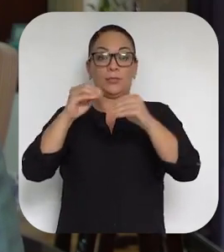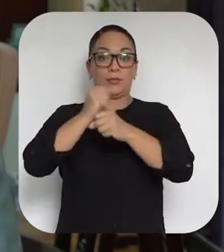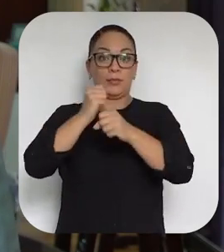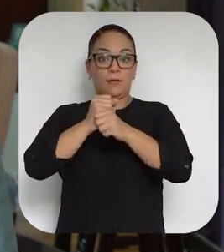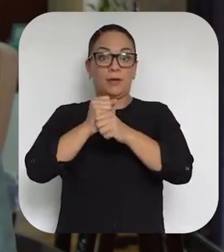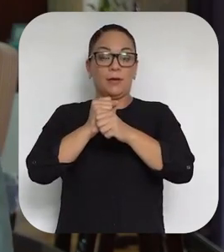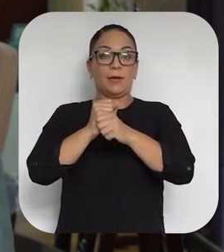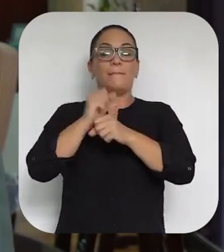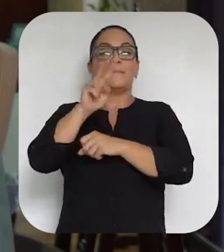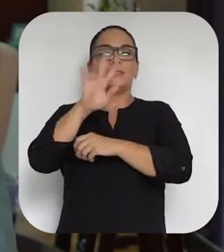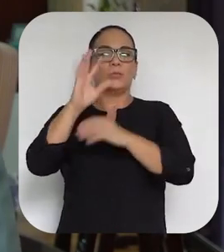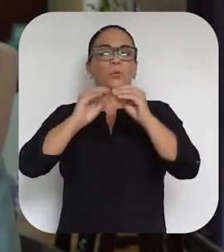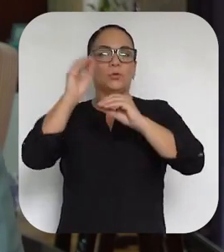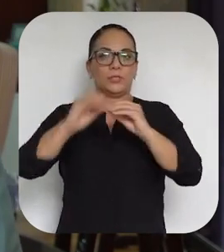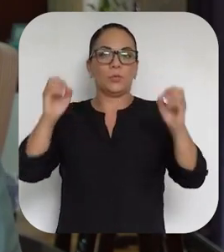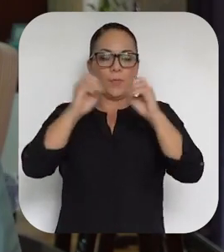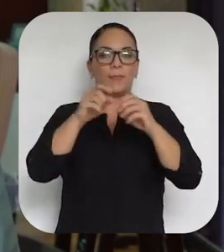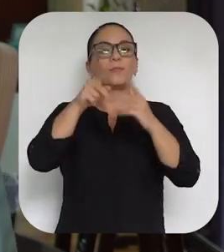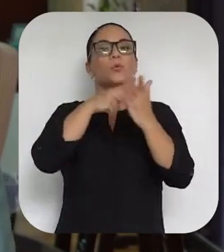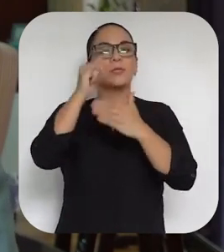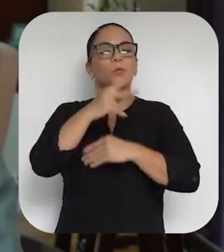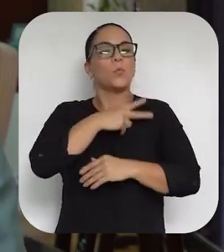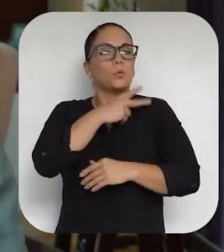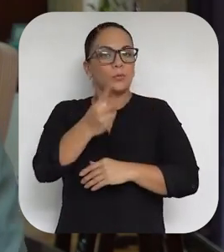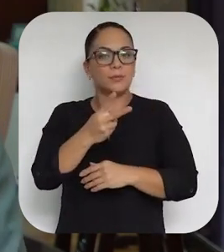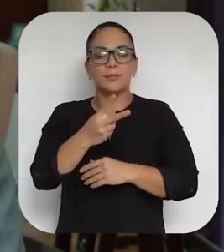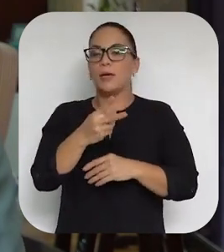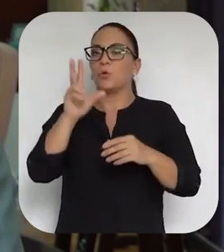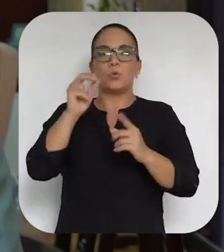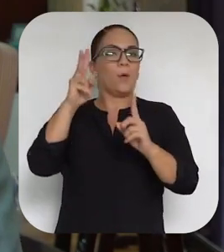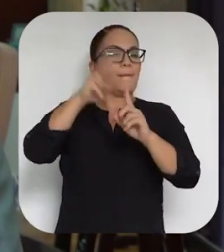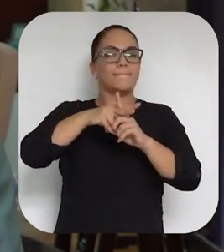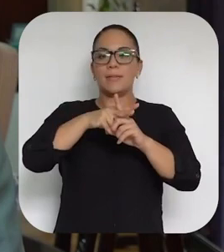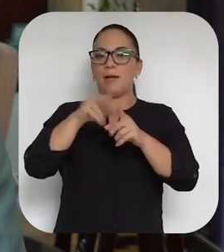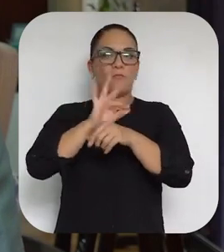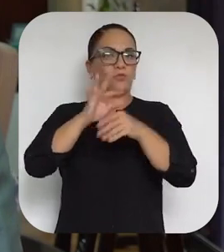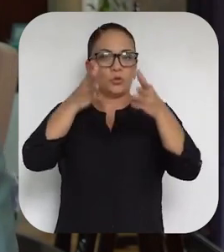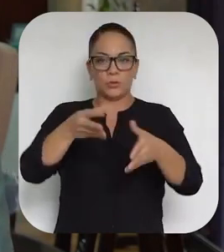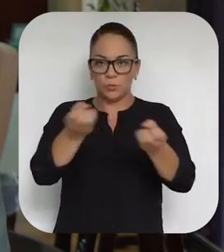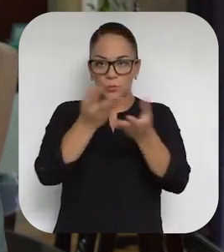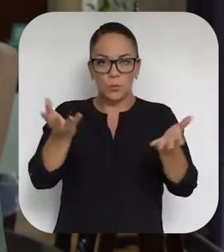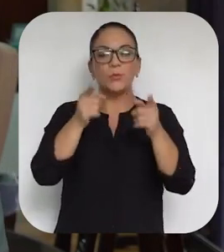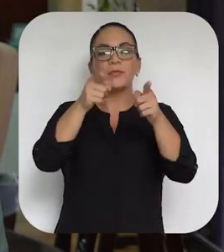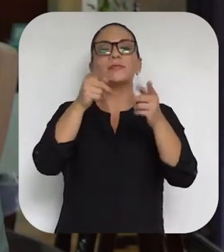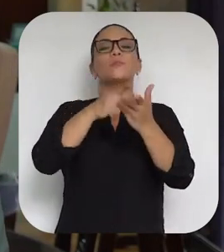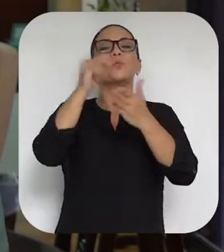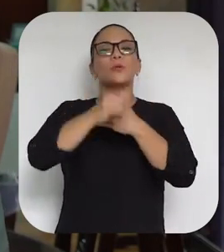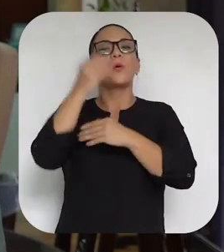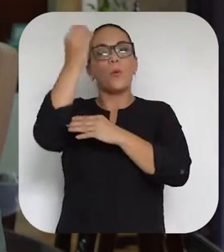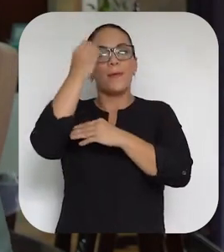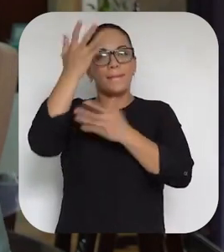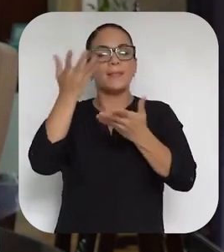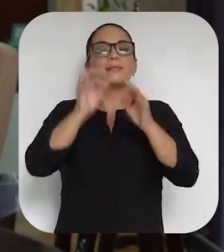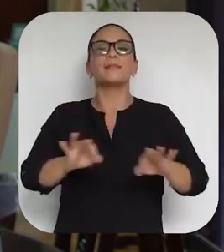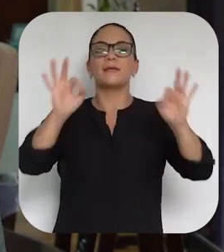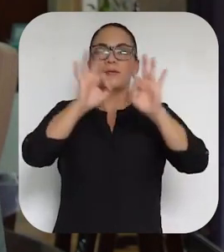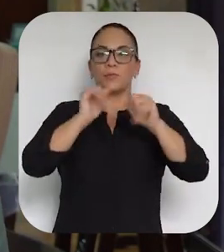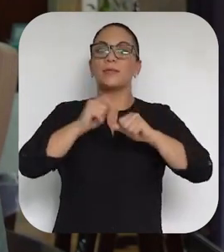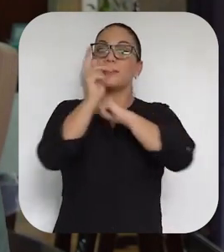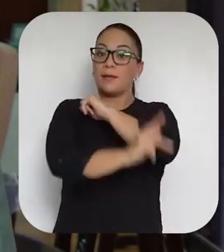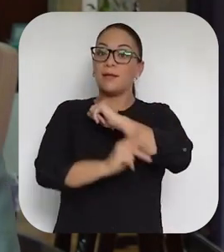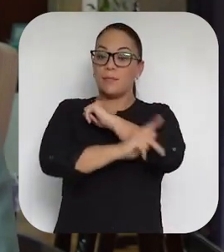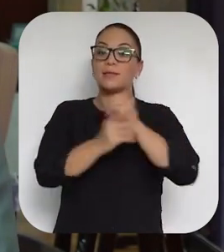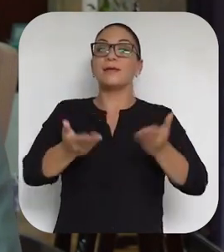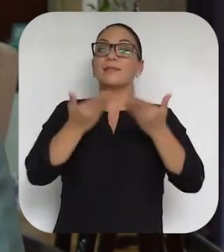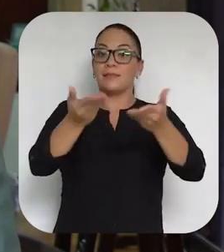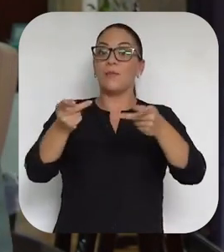más, esto es un proyecto que es voluntario, es un proyecto que no aplica para el empleo público, es un proyecto que obviamente es muy importante para el